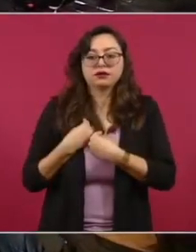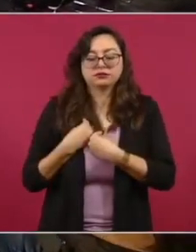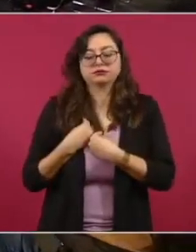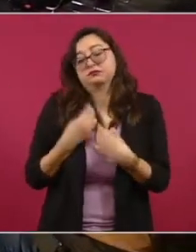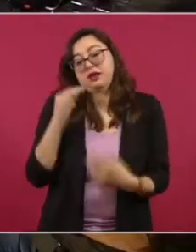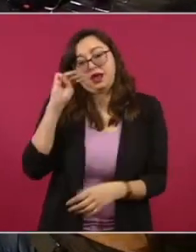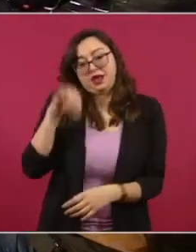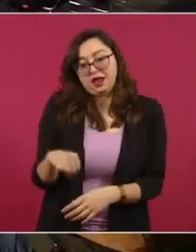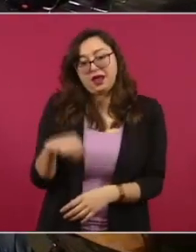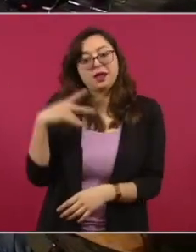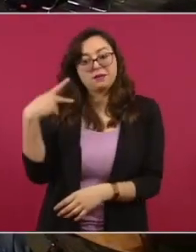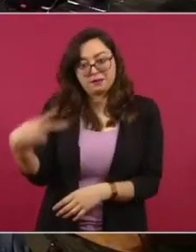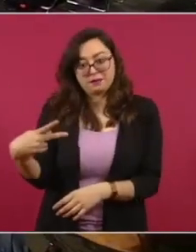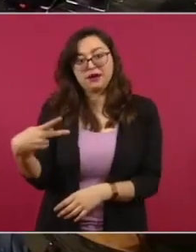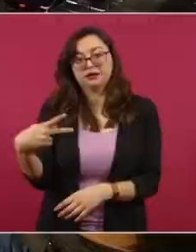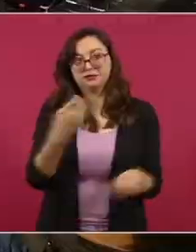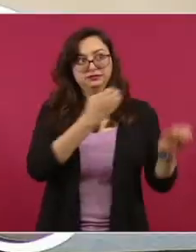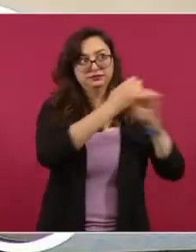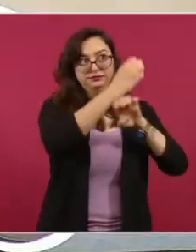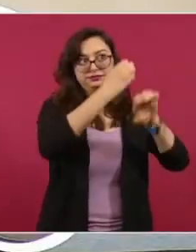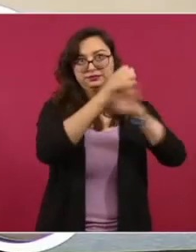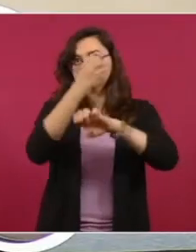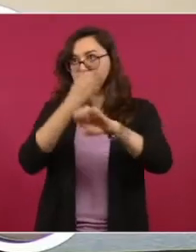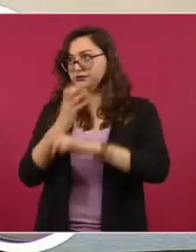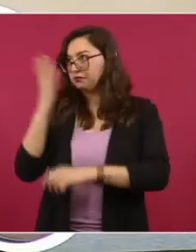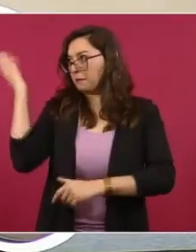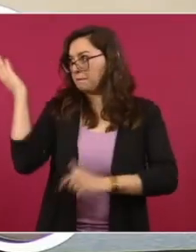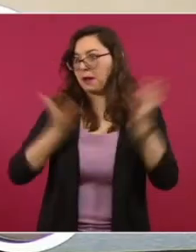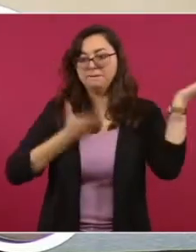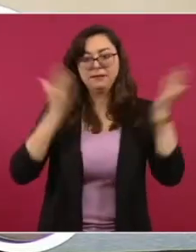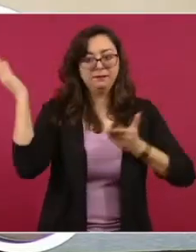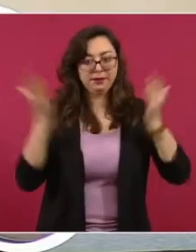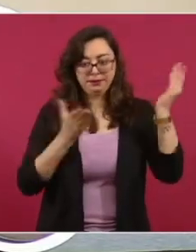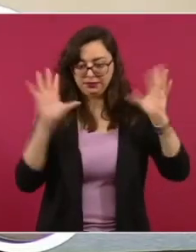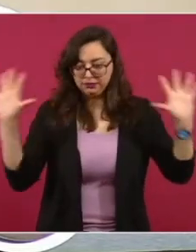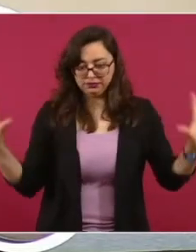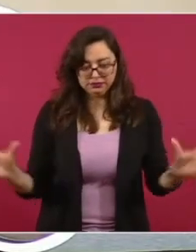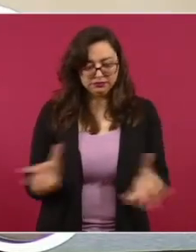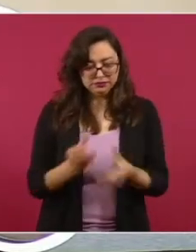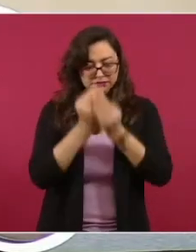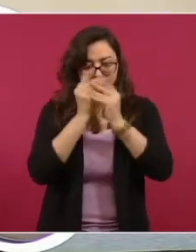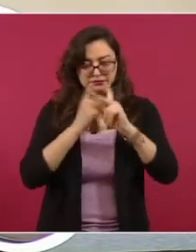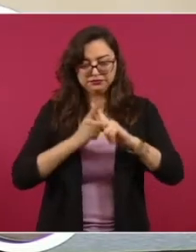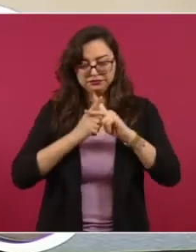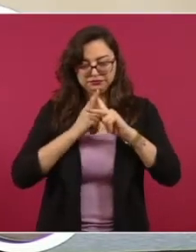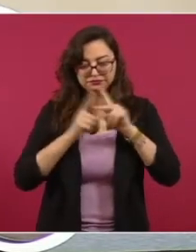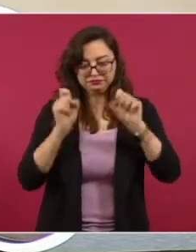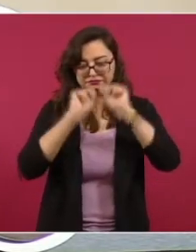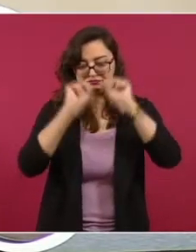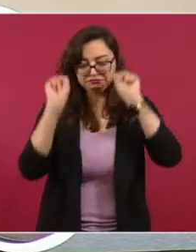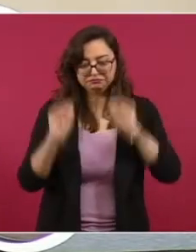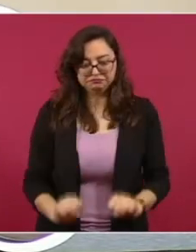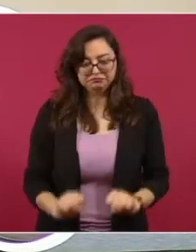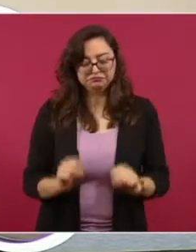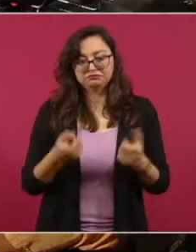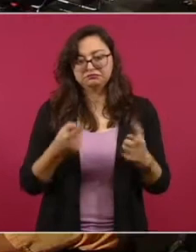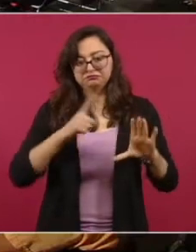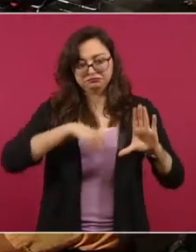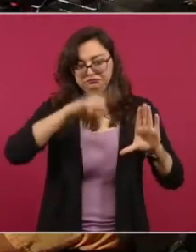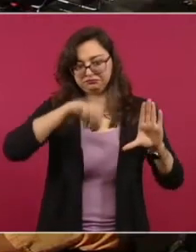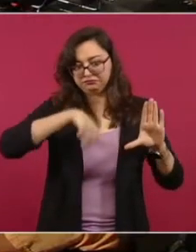oficial. Nosotros que hacemos como secretaria, los captamos y los sistematizamos, en donde